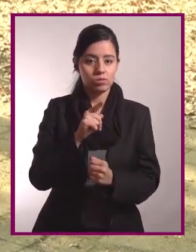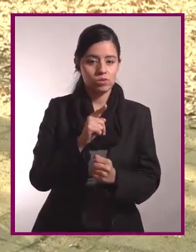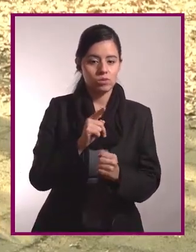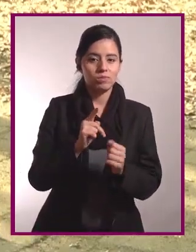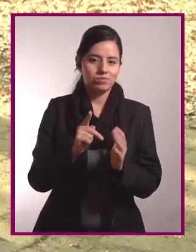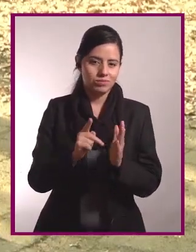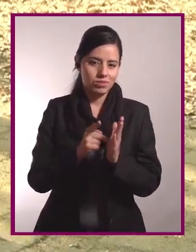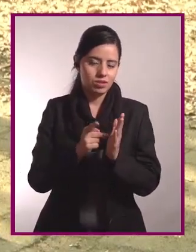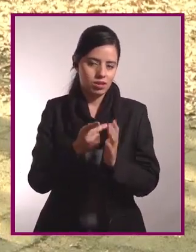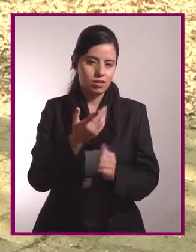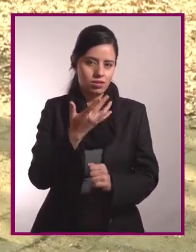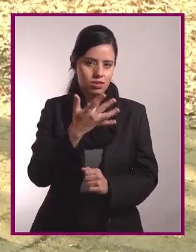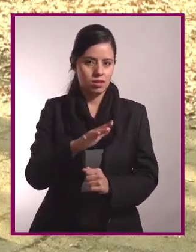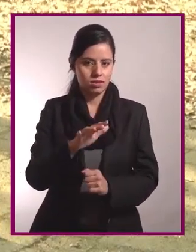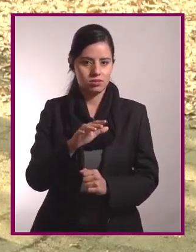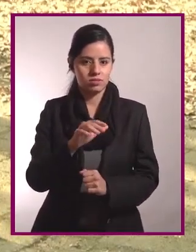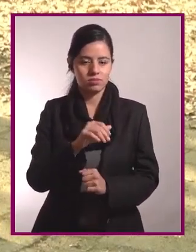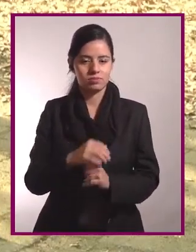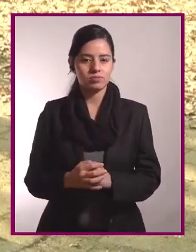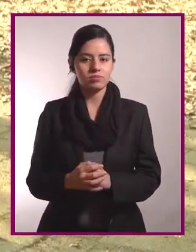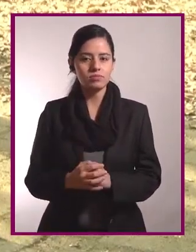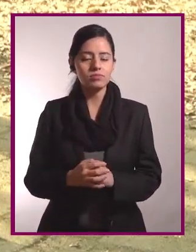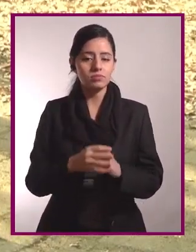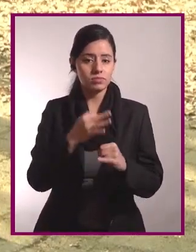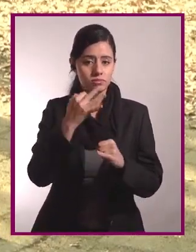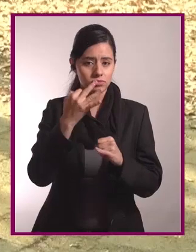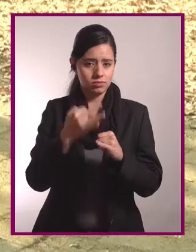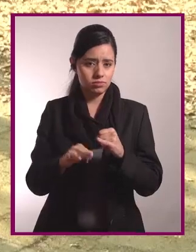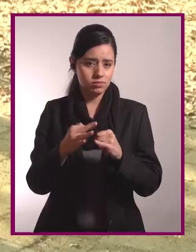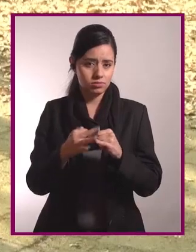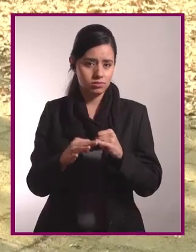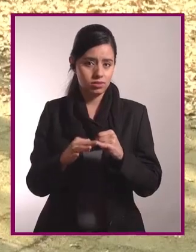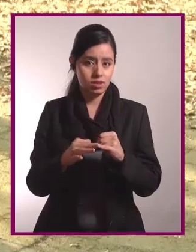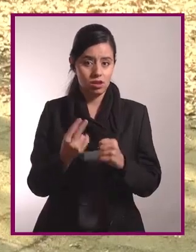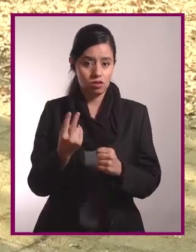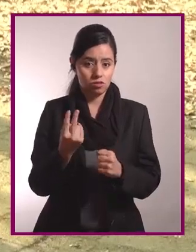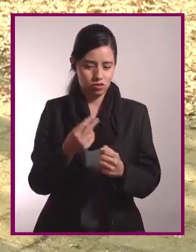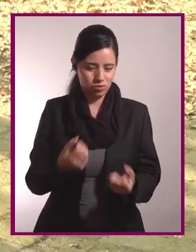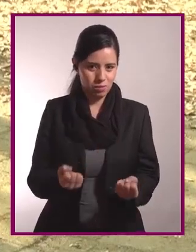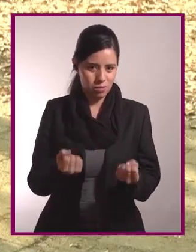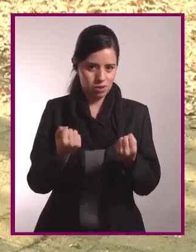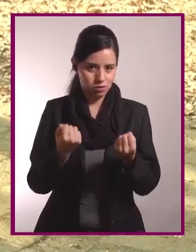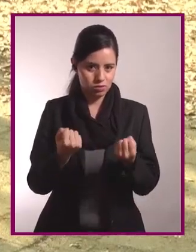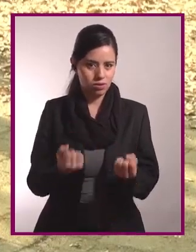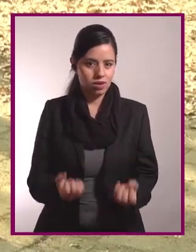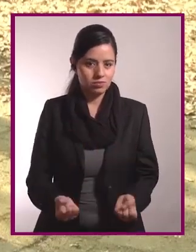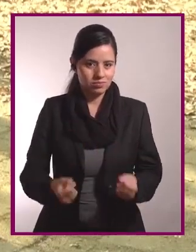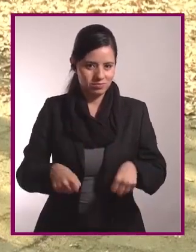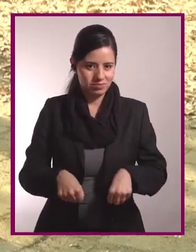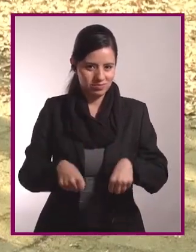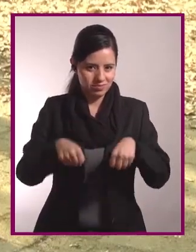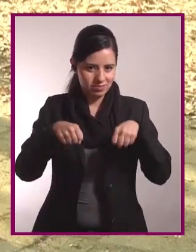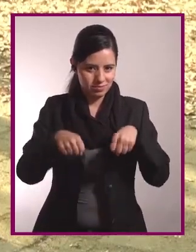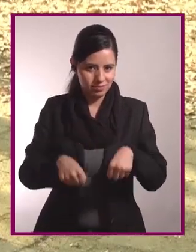con 10 repeticiones. Y por último con los dos brazos vamos a subir la mochila.